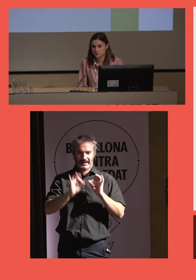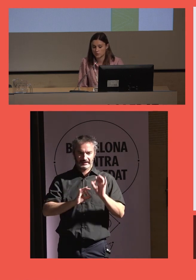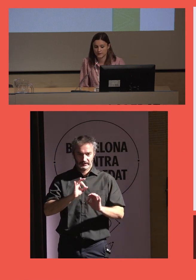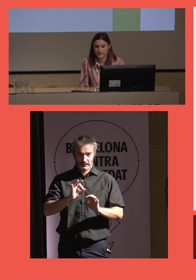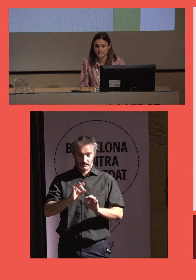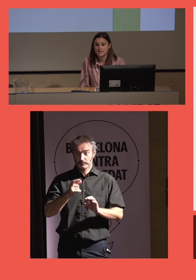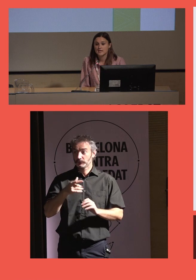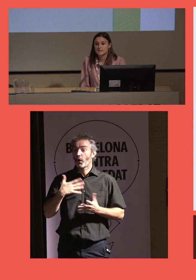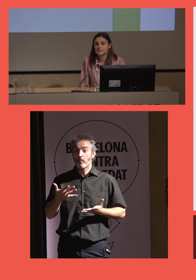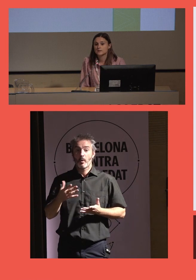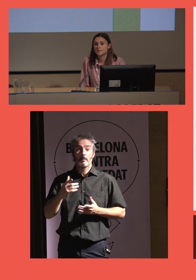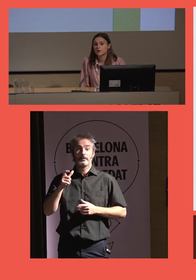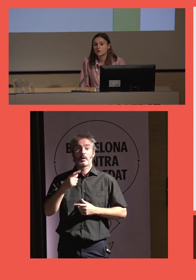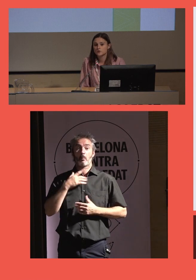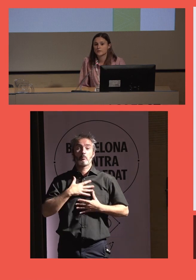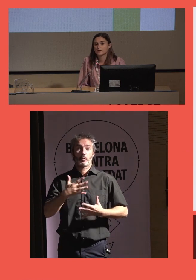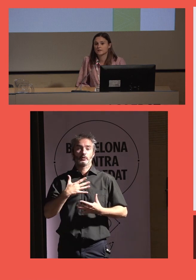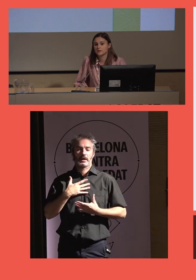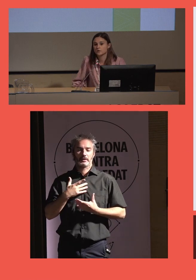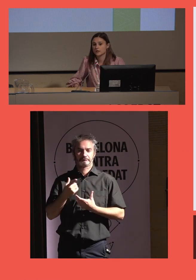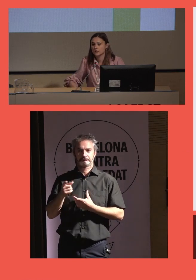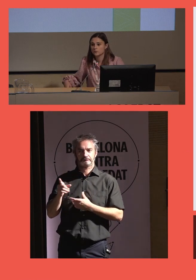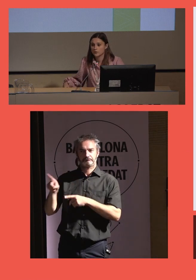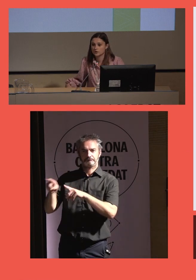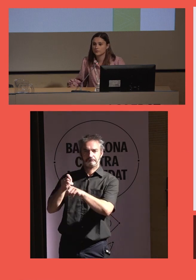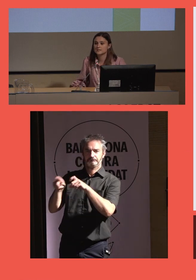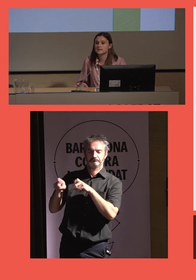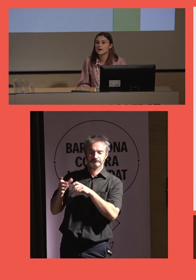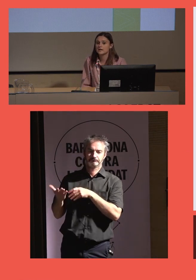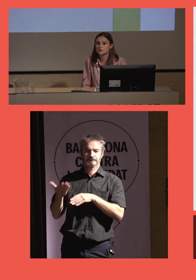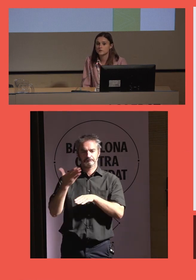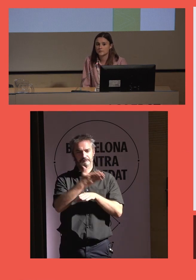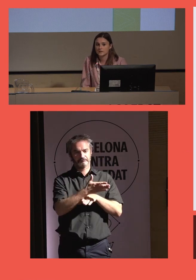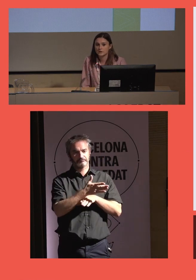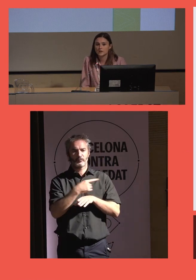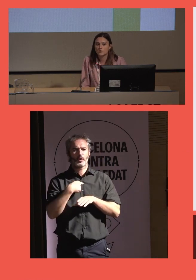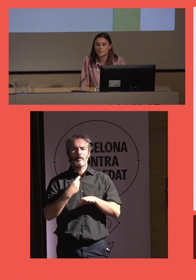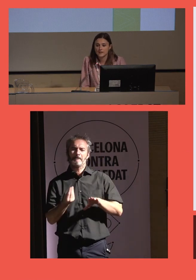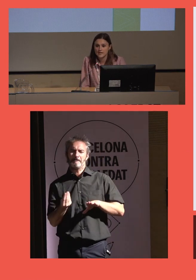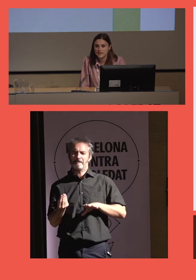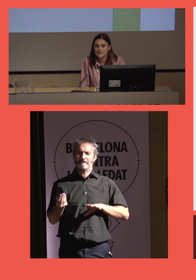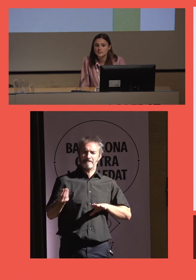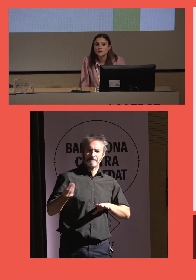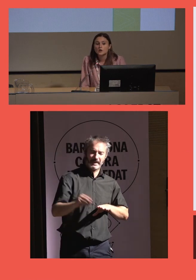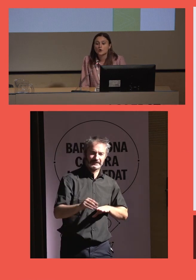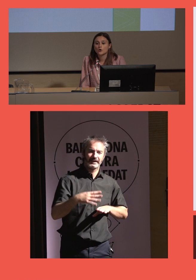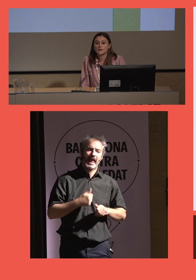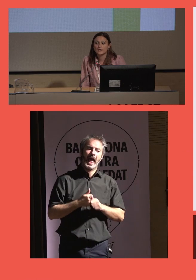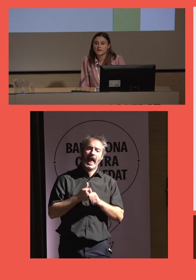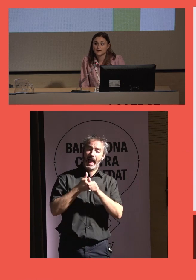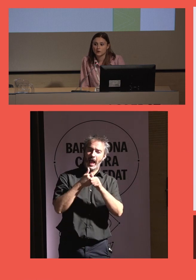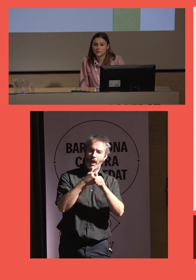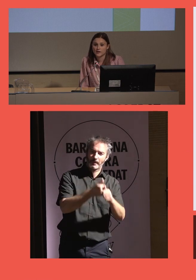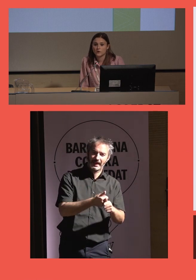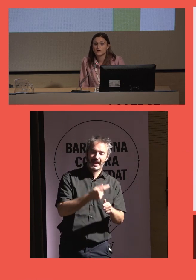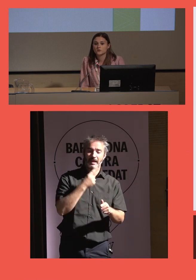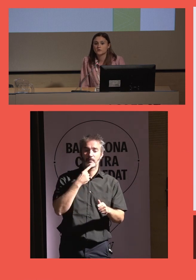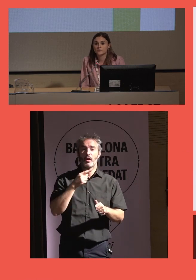través de personas voluntarias. Sin embargo, nos permitieron ir un poquito más allá y nos permitieron acompañarles con